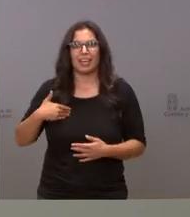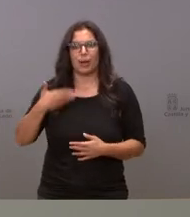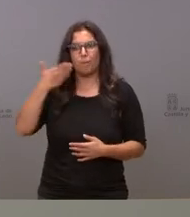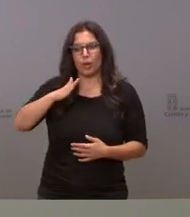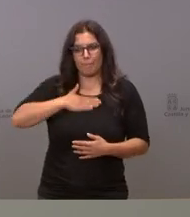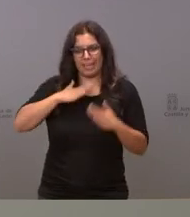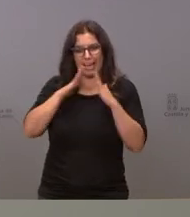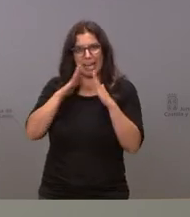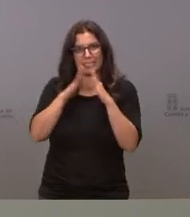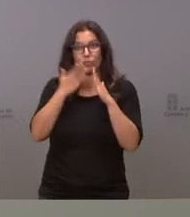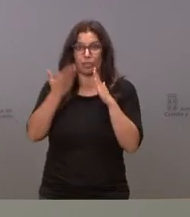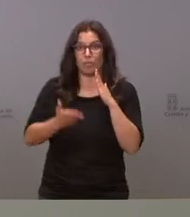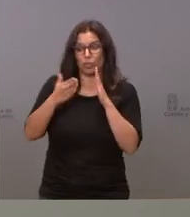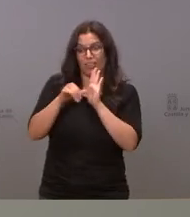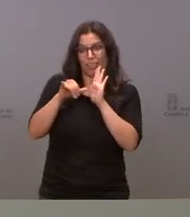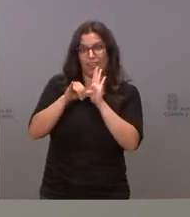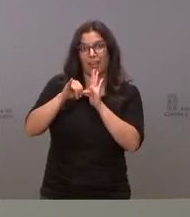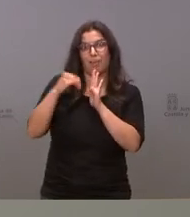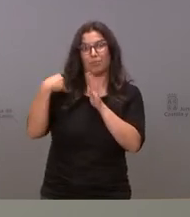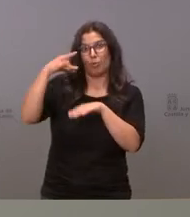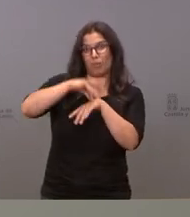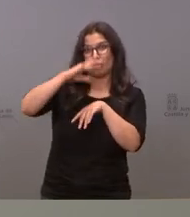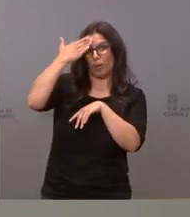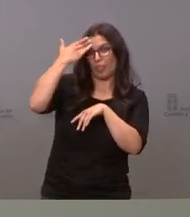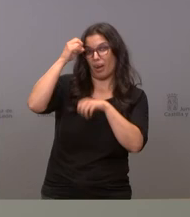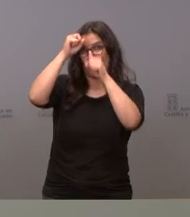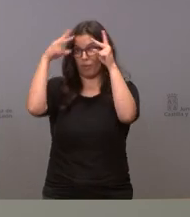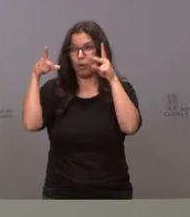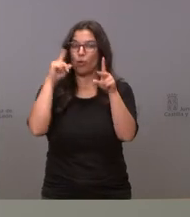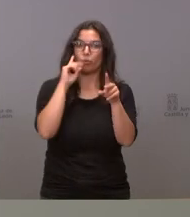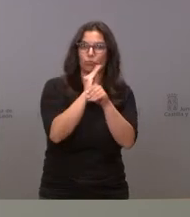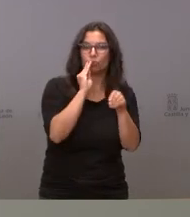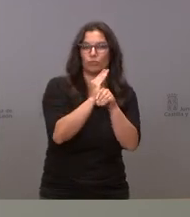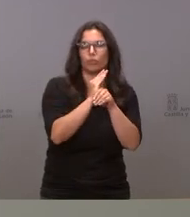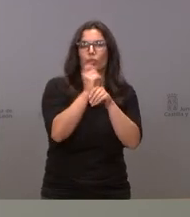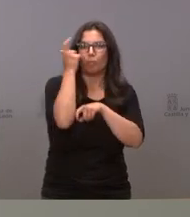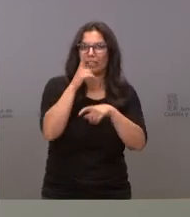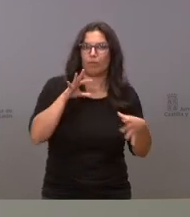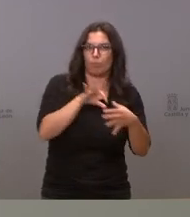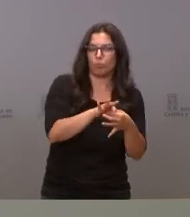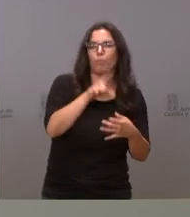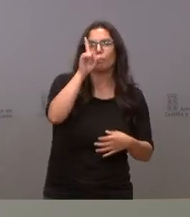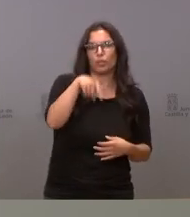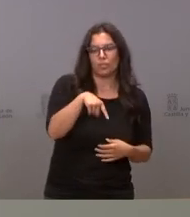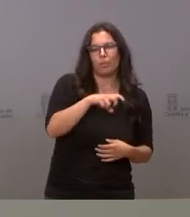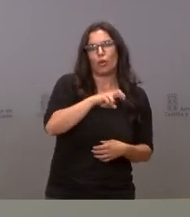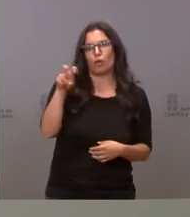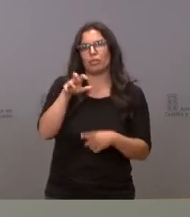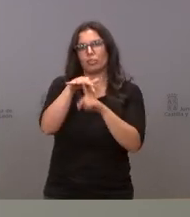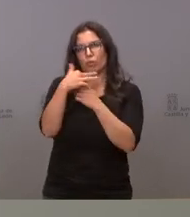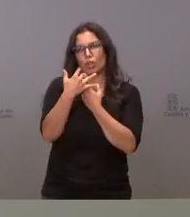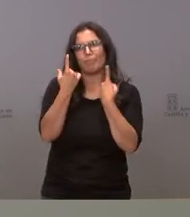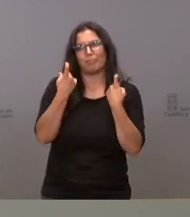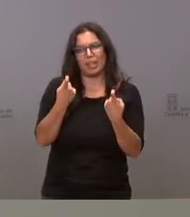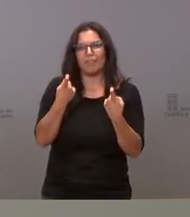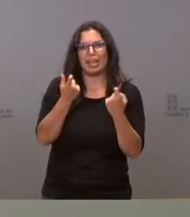es muy importante que la atención primaria tenga un papel fundamental en los cuidados paliativos pero luego hay evidentemente situaciones que necesitan